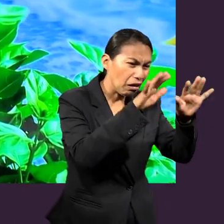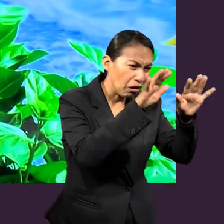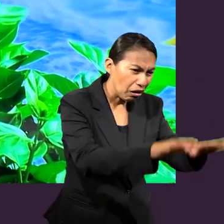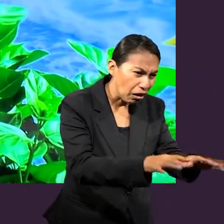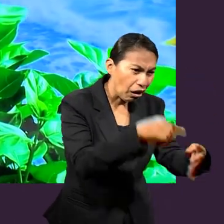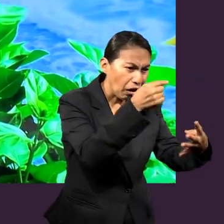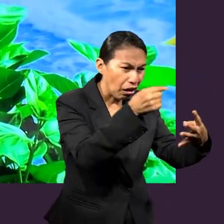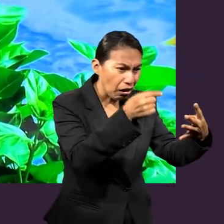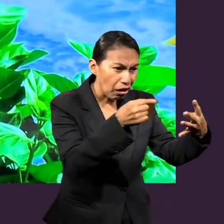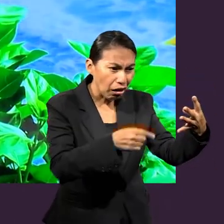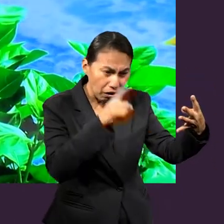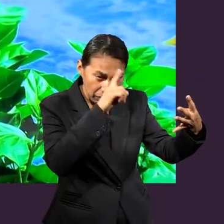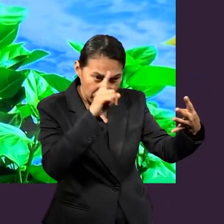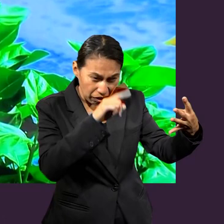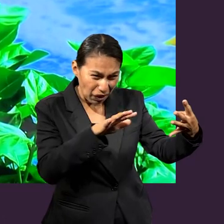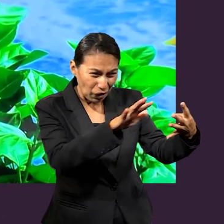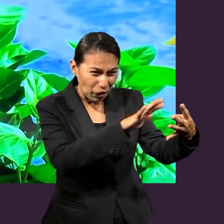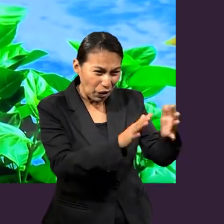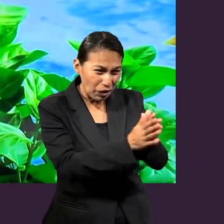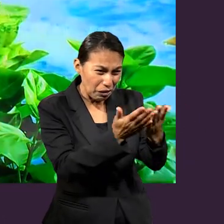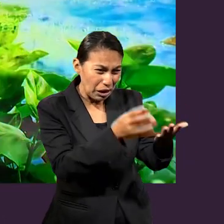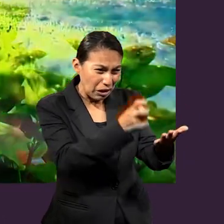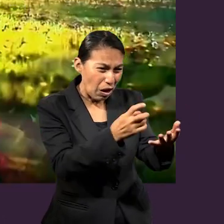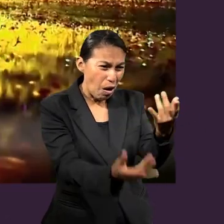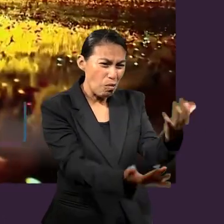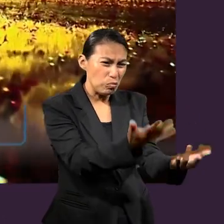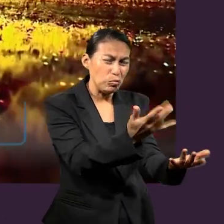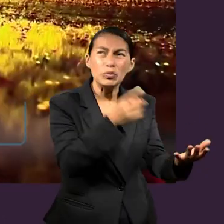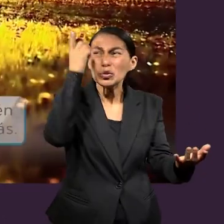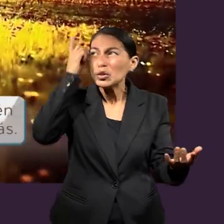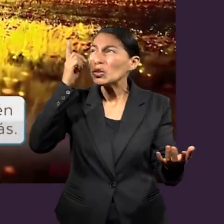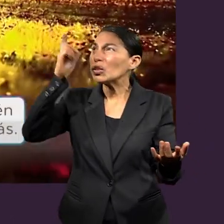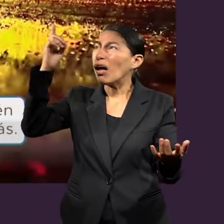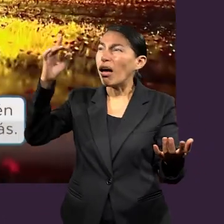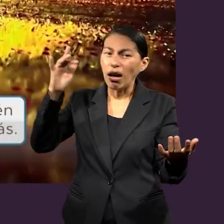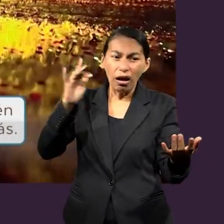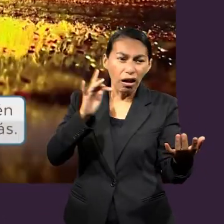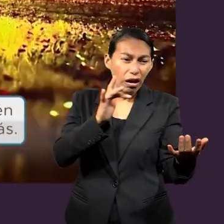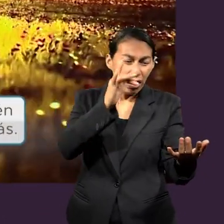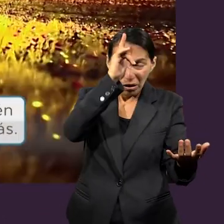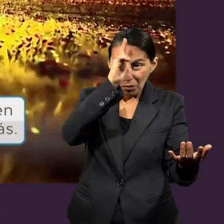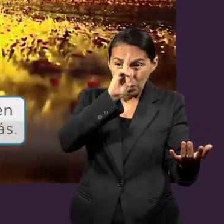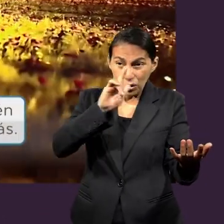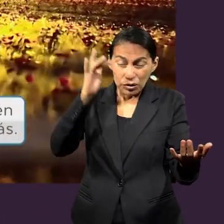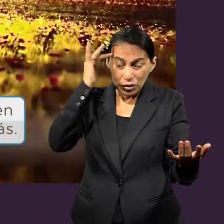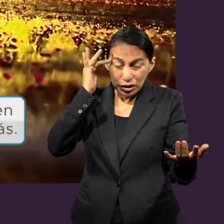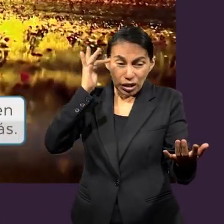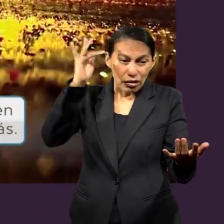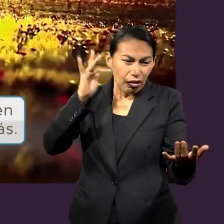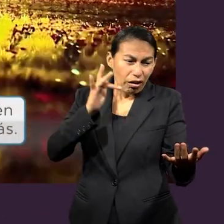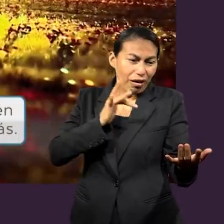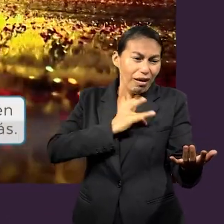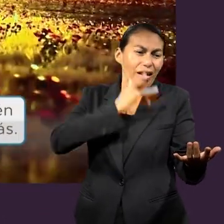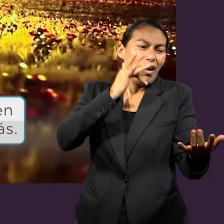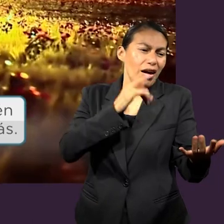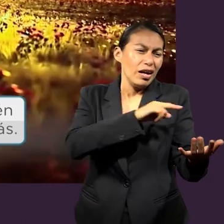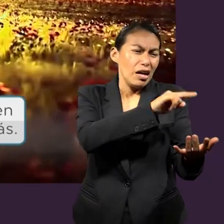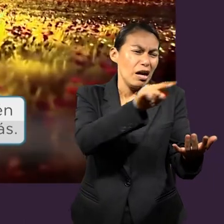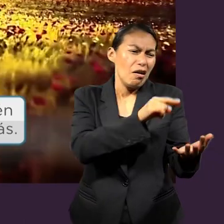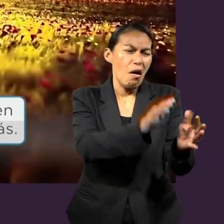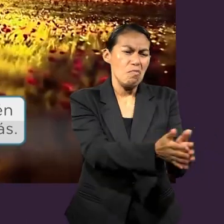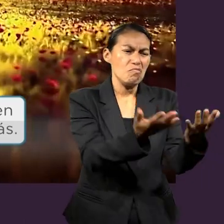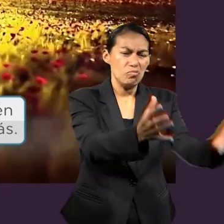divinidades paganas. Y esta gente, habiendo sido tocada por el poder de Dios, estuvieron dispuestos a quemar todos sus